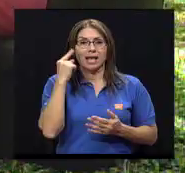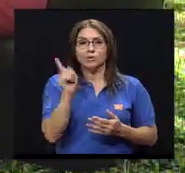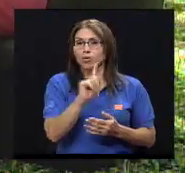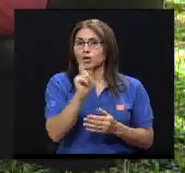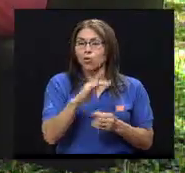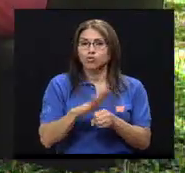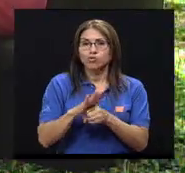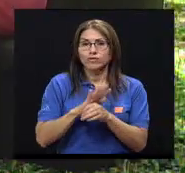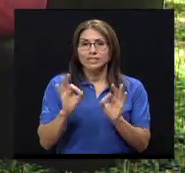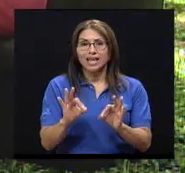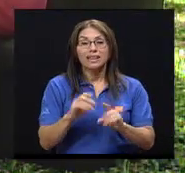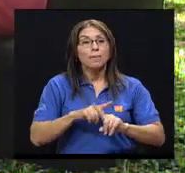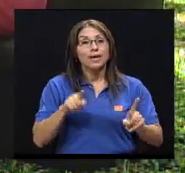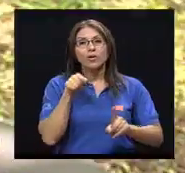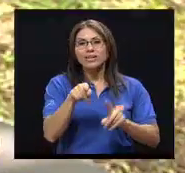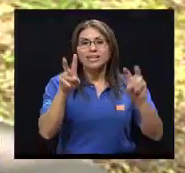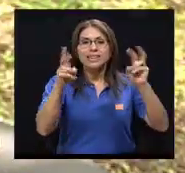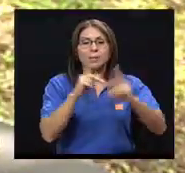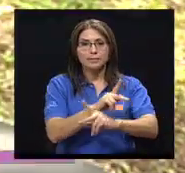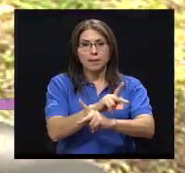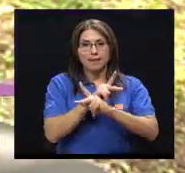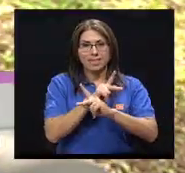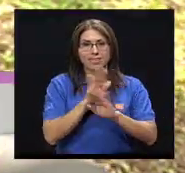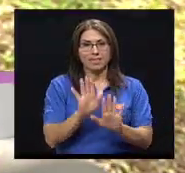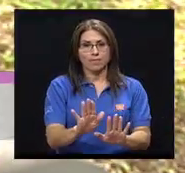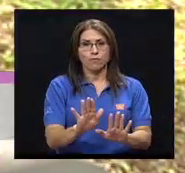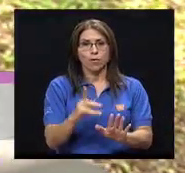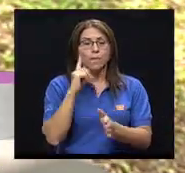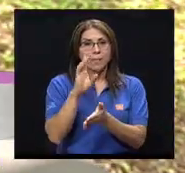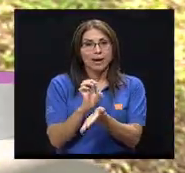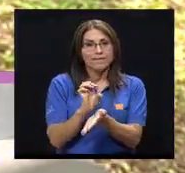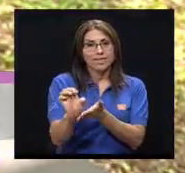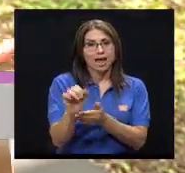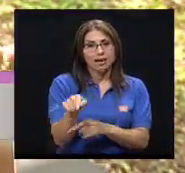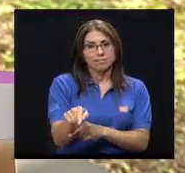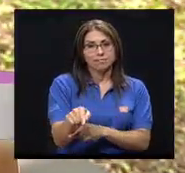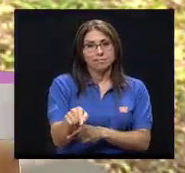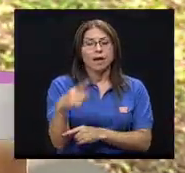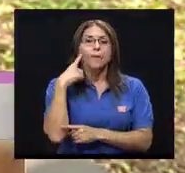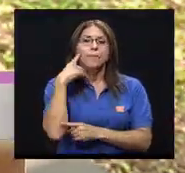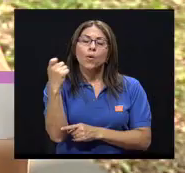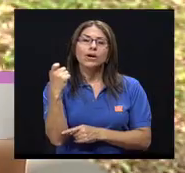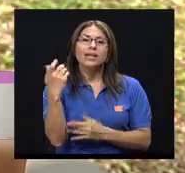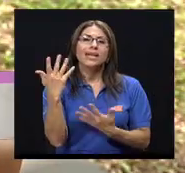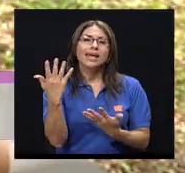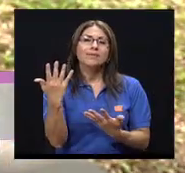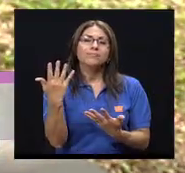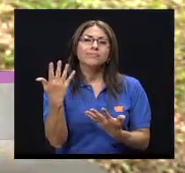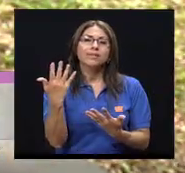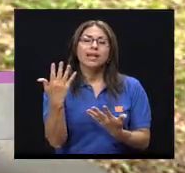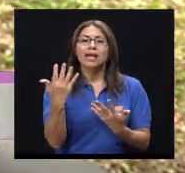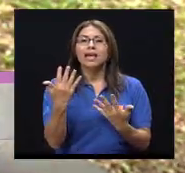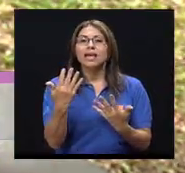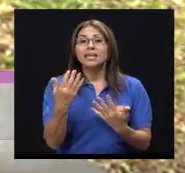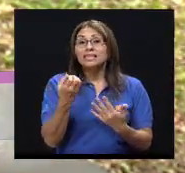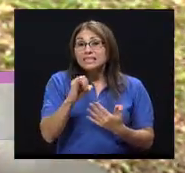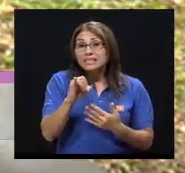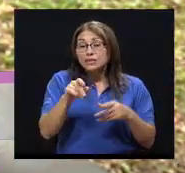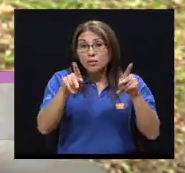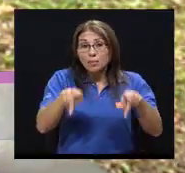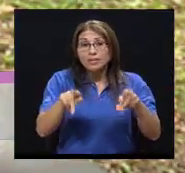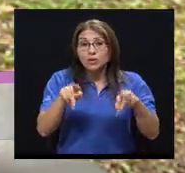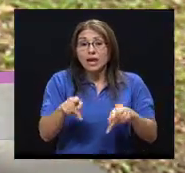Pero, es una cuestión preventiva, básicamente. Entonces, para evitar, porque los síntomas de la